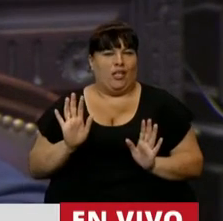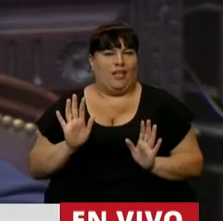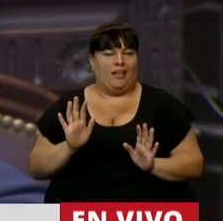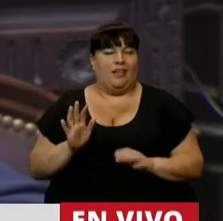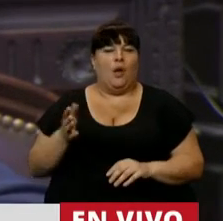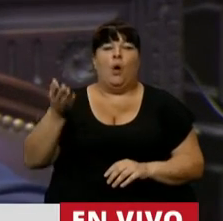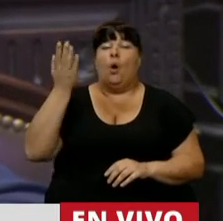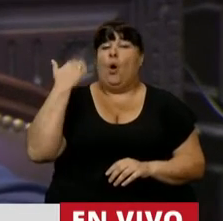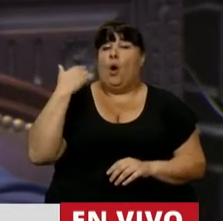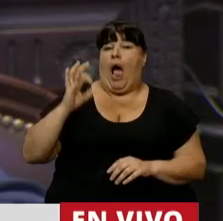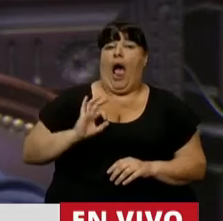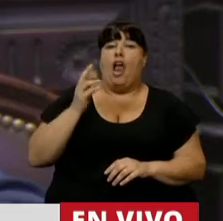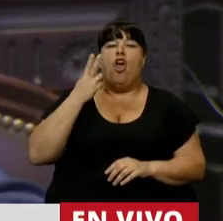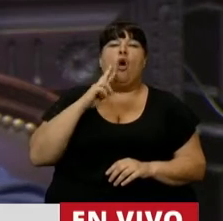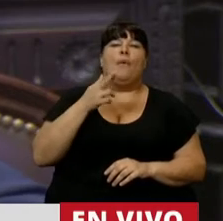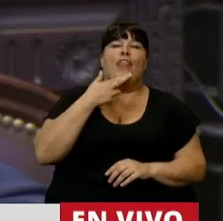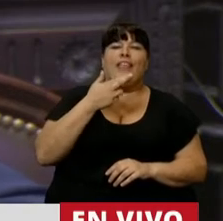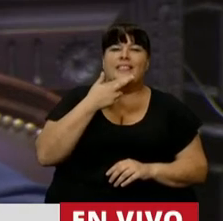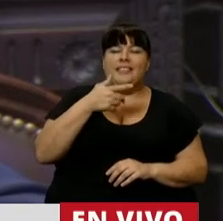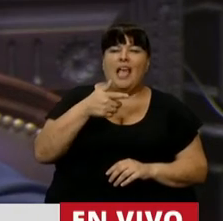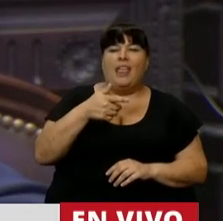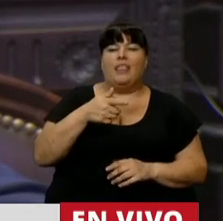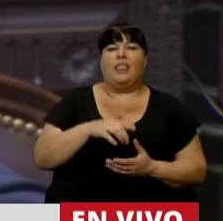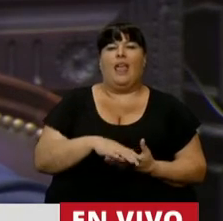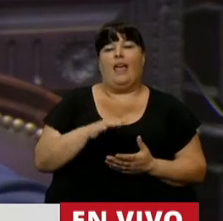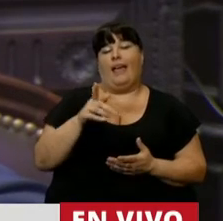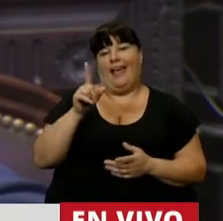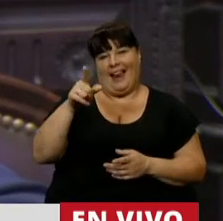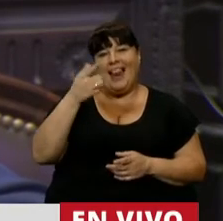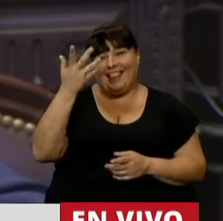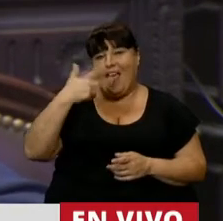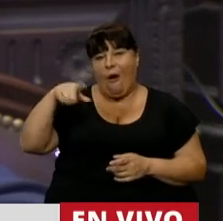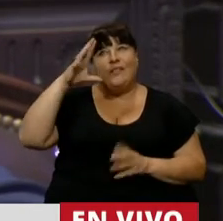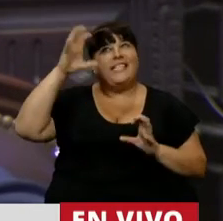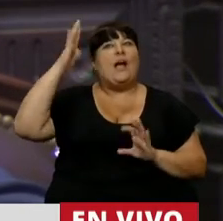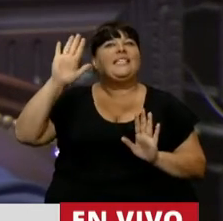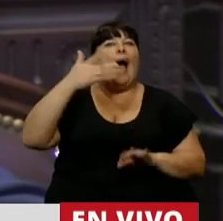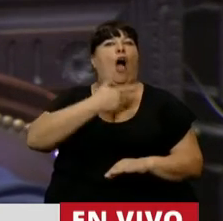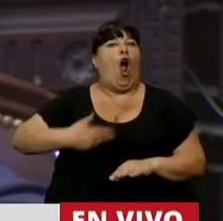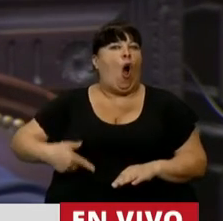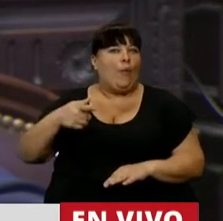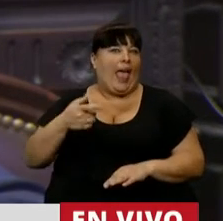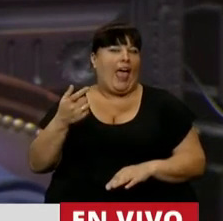Cuando en el 2017, y les gusta recordar a quienes eran el oficialismo,